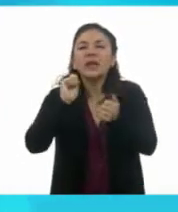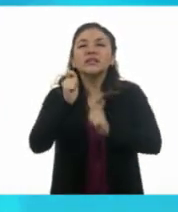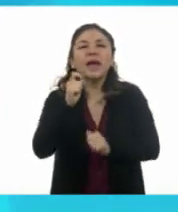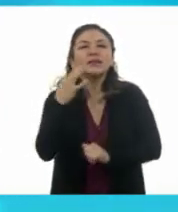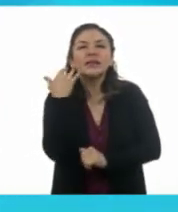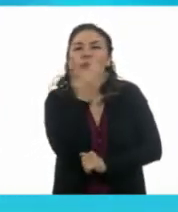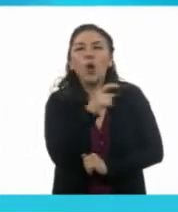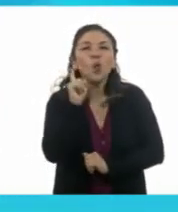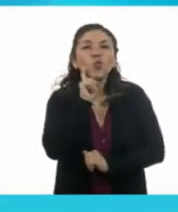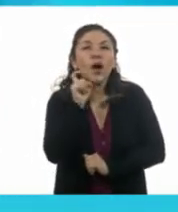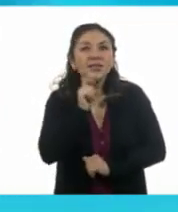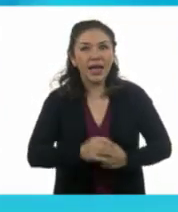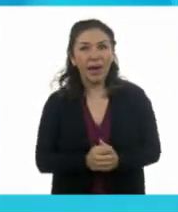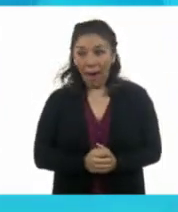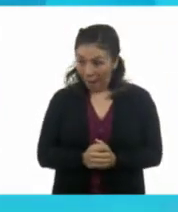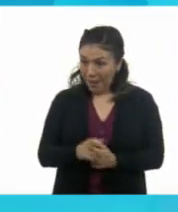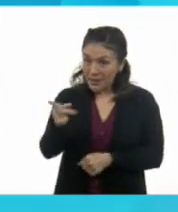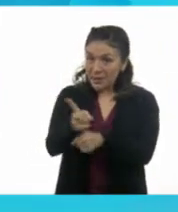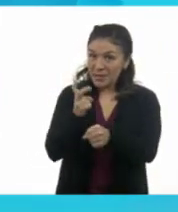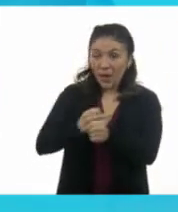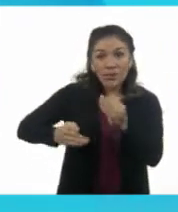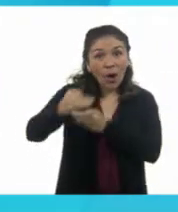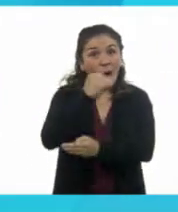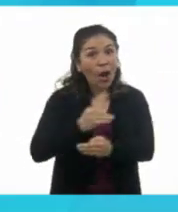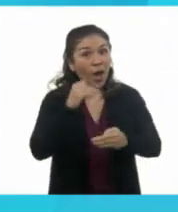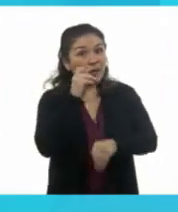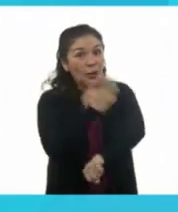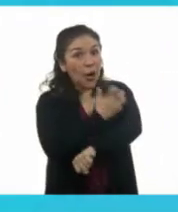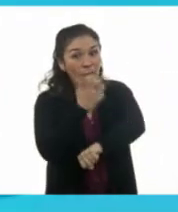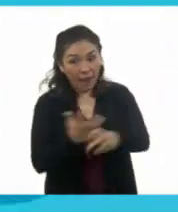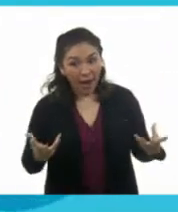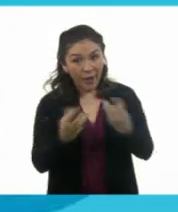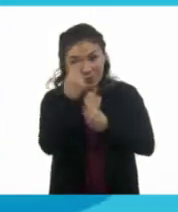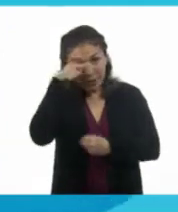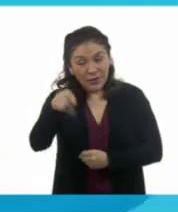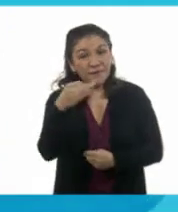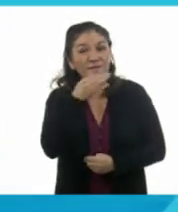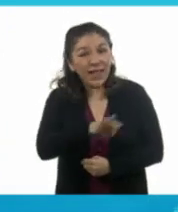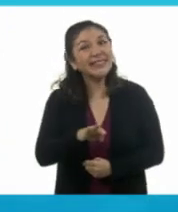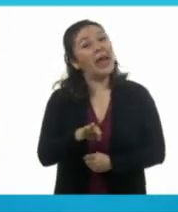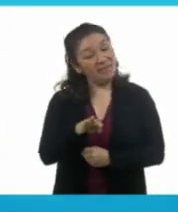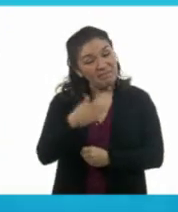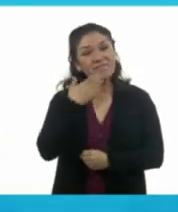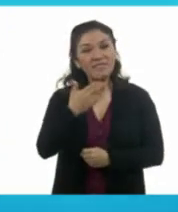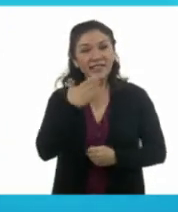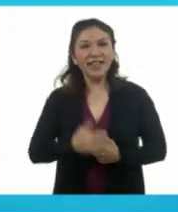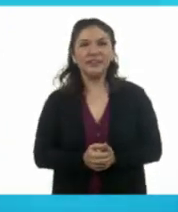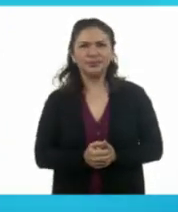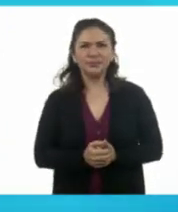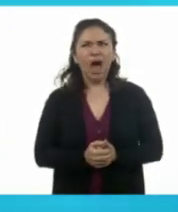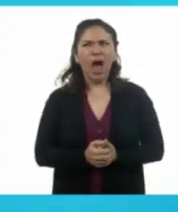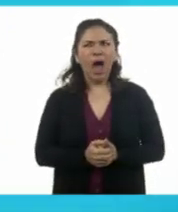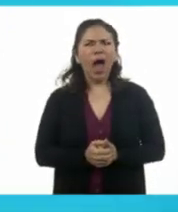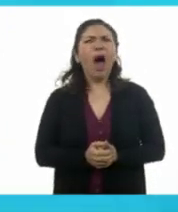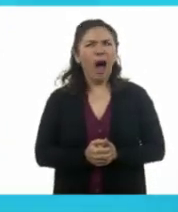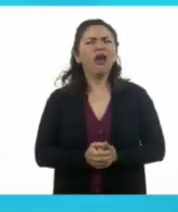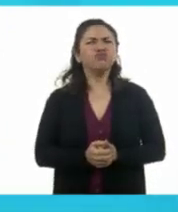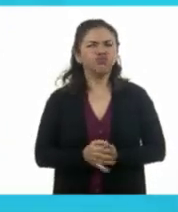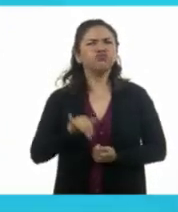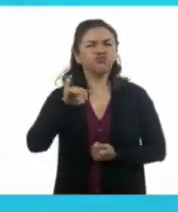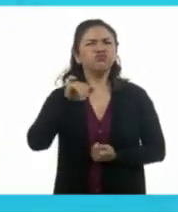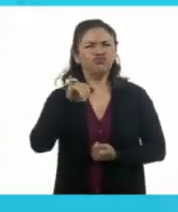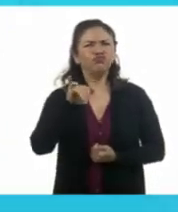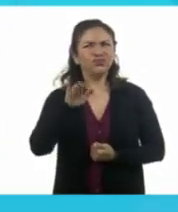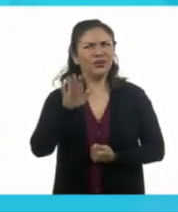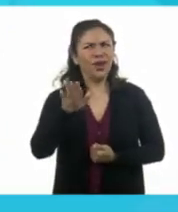bien! Vas a invitar a todos los trabajadores del estudio a tu festejo. ¡Qué buena onda! Eh, sí, es por